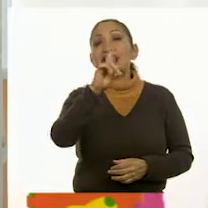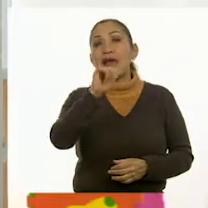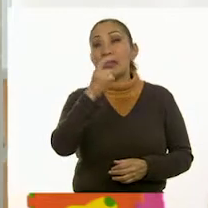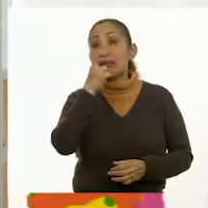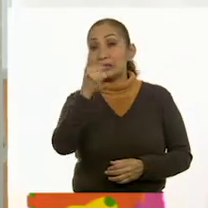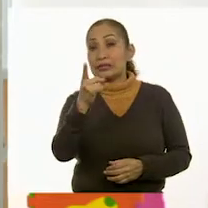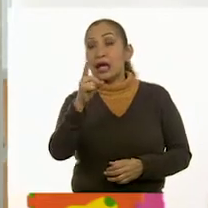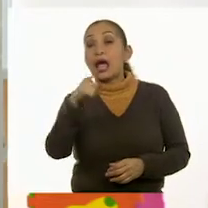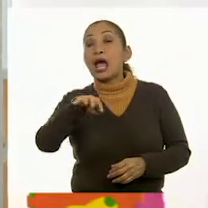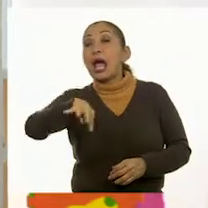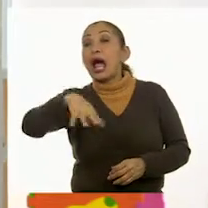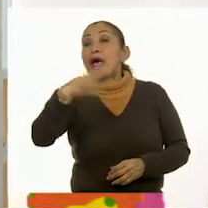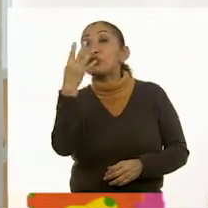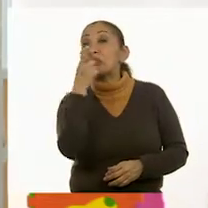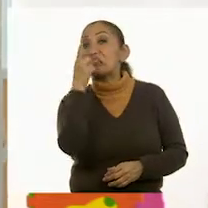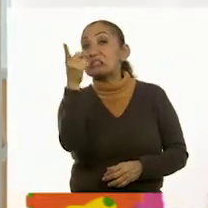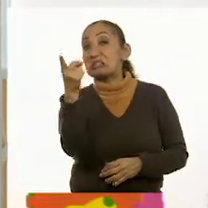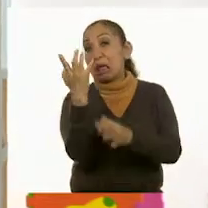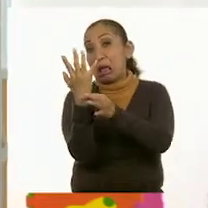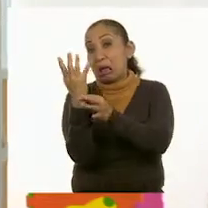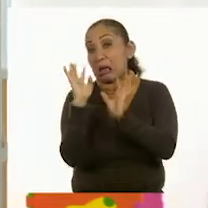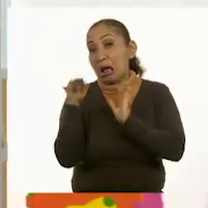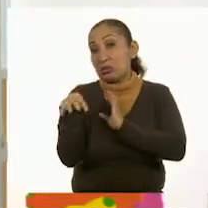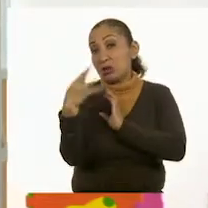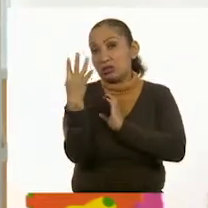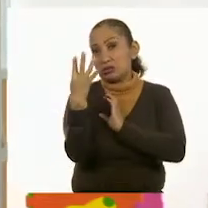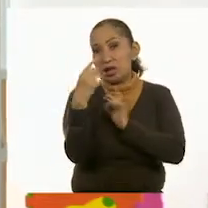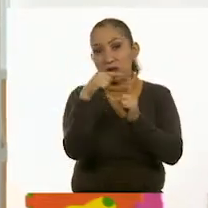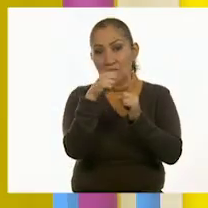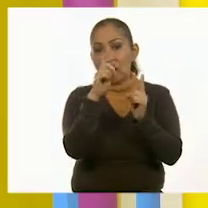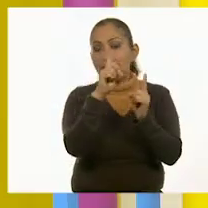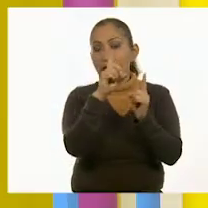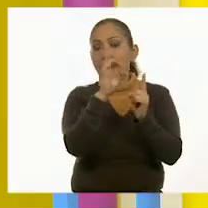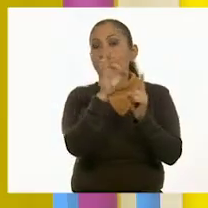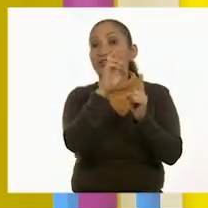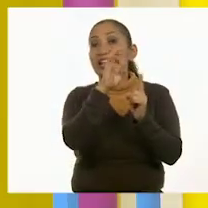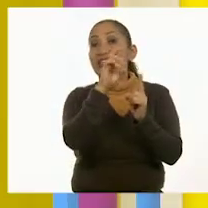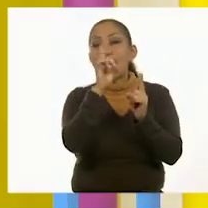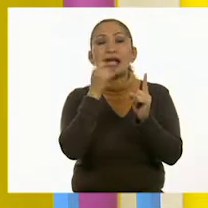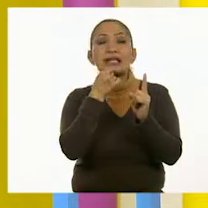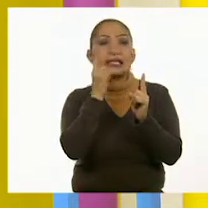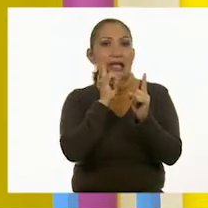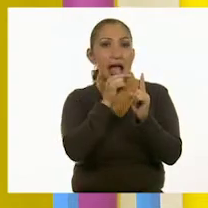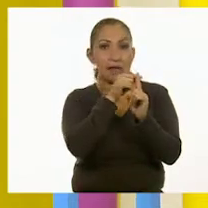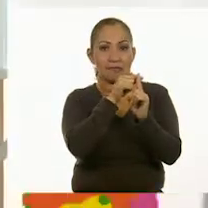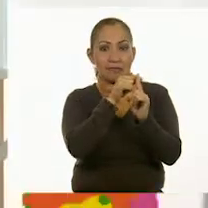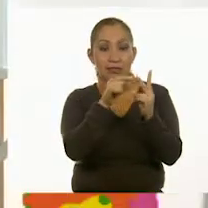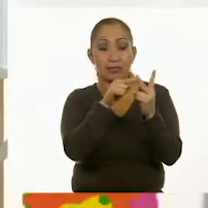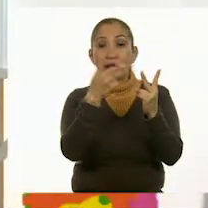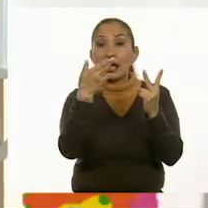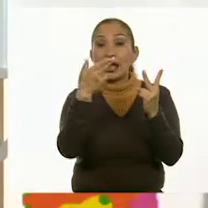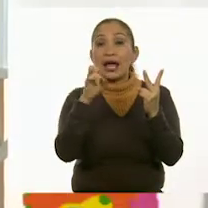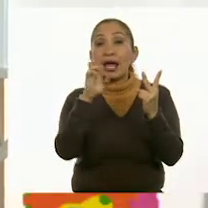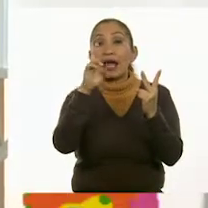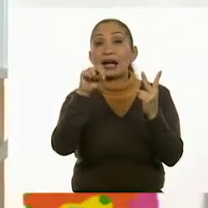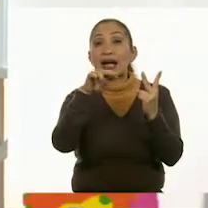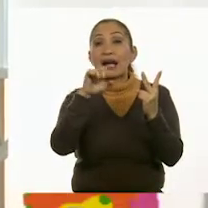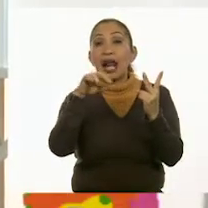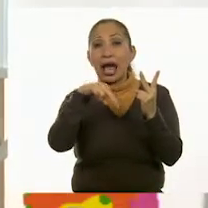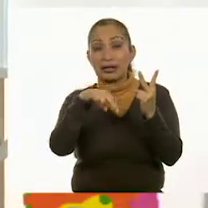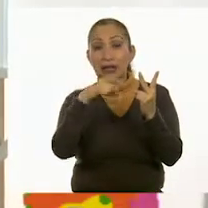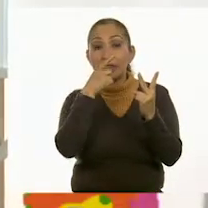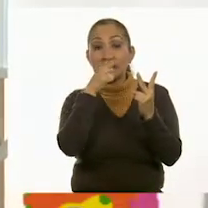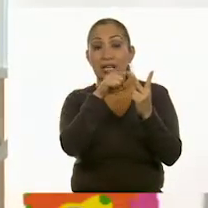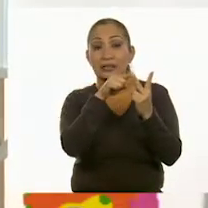son 14 fichas. Frida dice 14. 14. De acuerdo. Hernán dice que